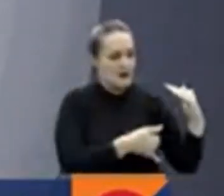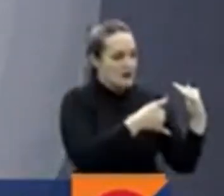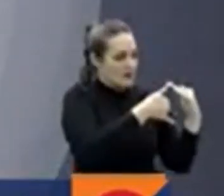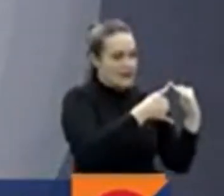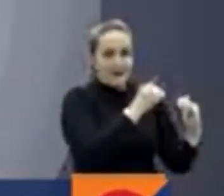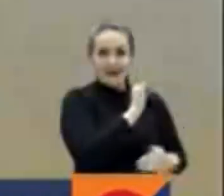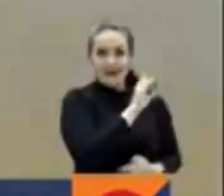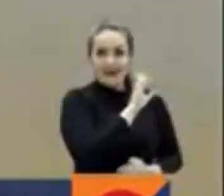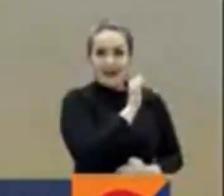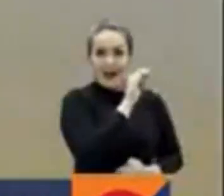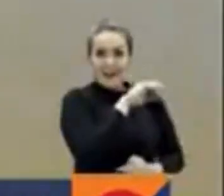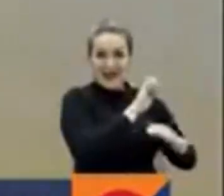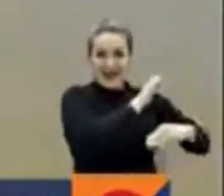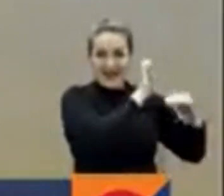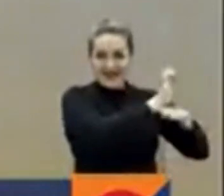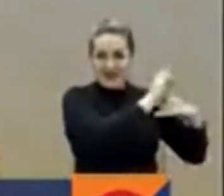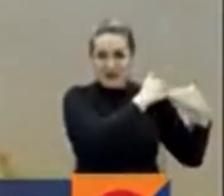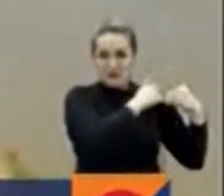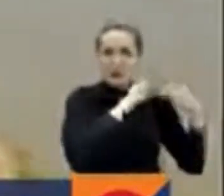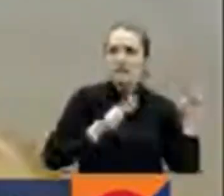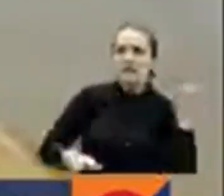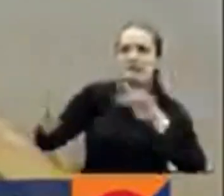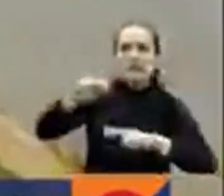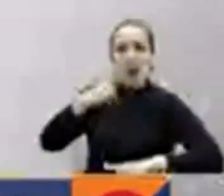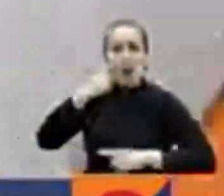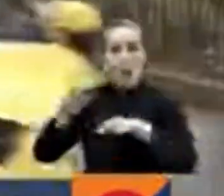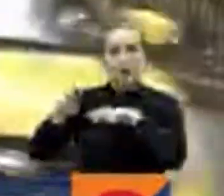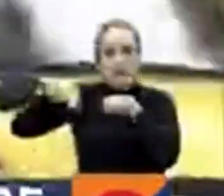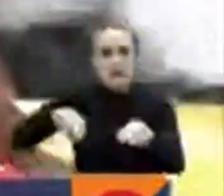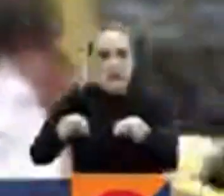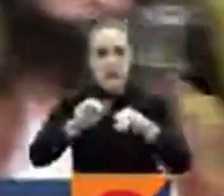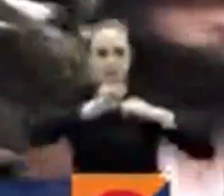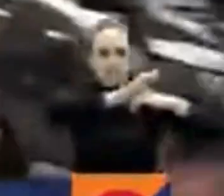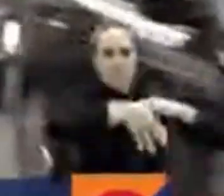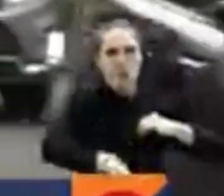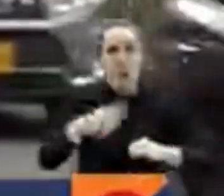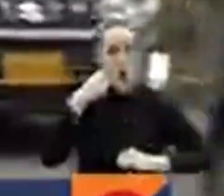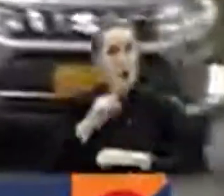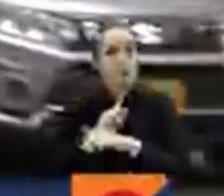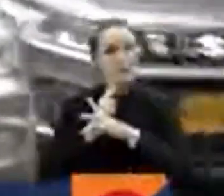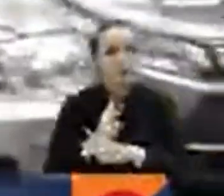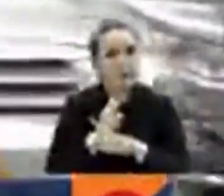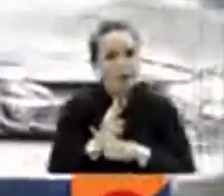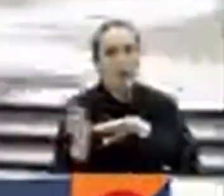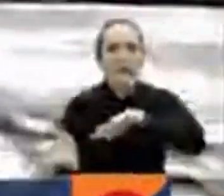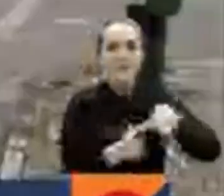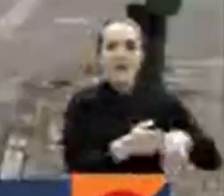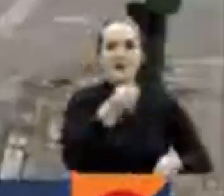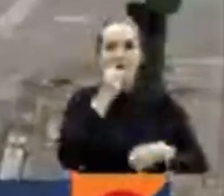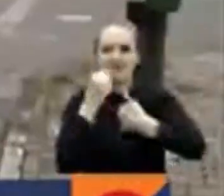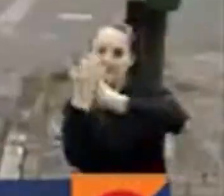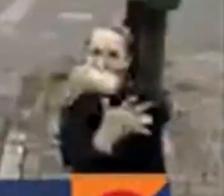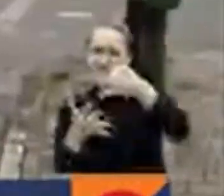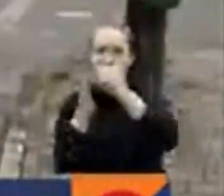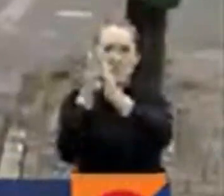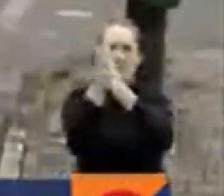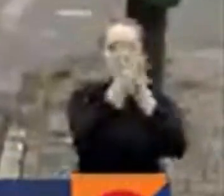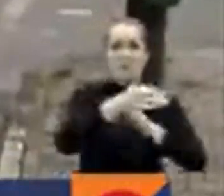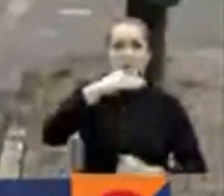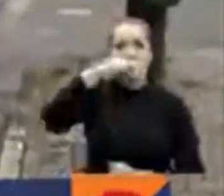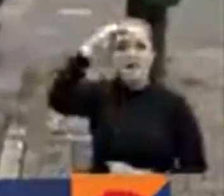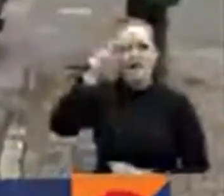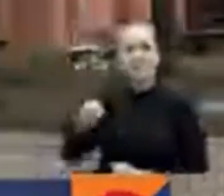las lluvias y pidió un máximo monitoreo a ríos y quebradas. Somos el noticiero de las regiones. En Medellín